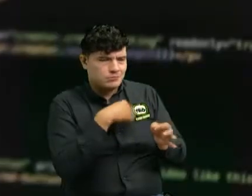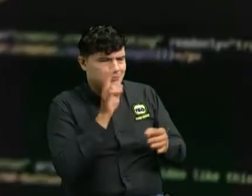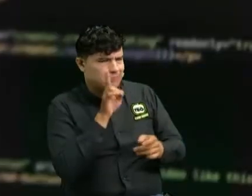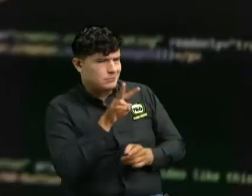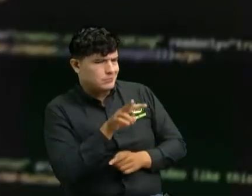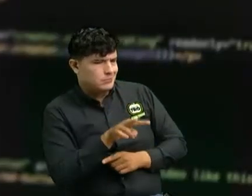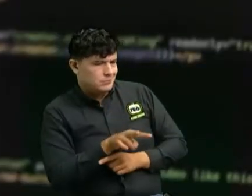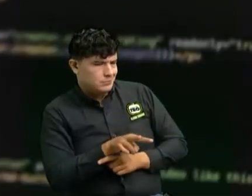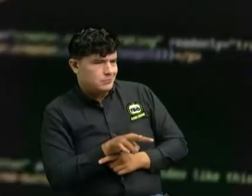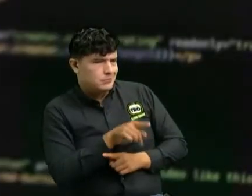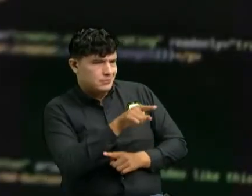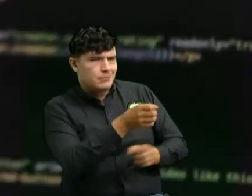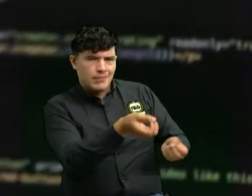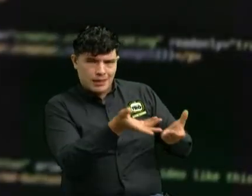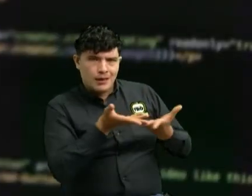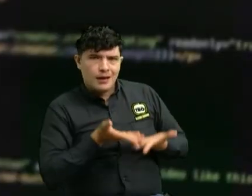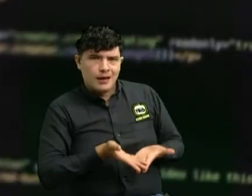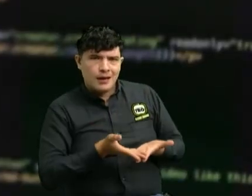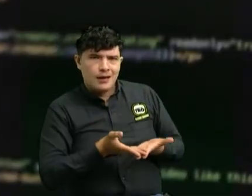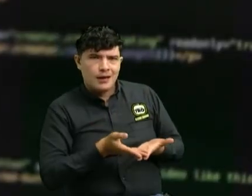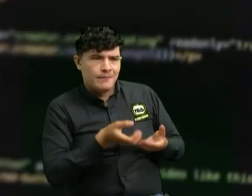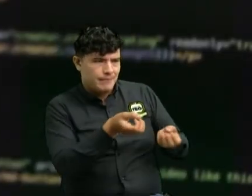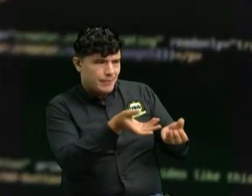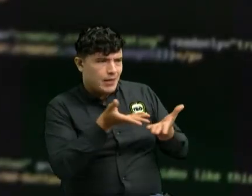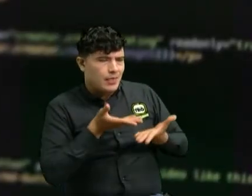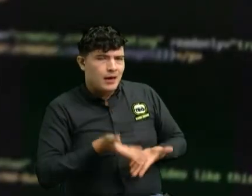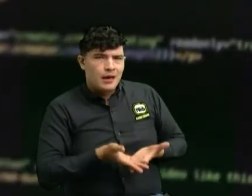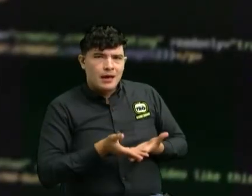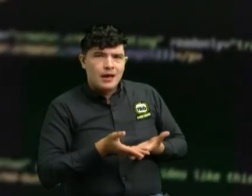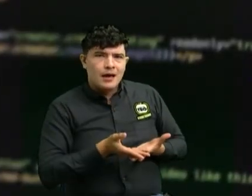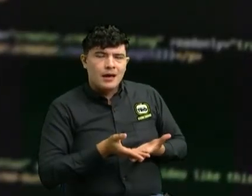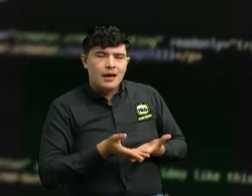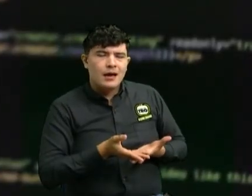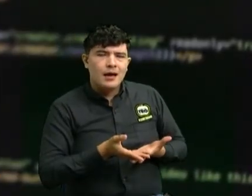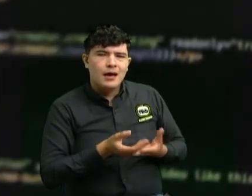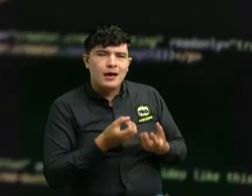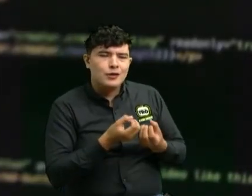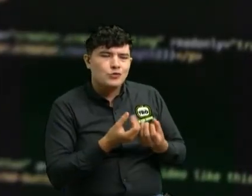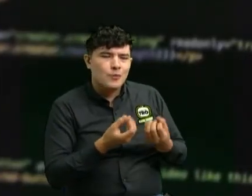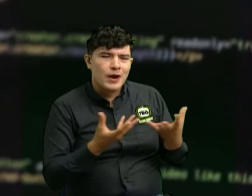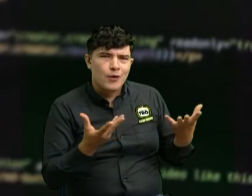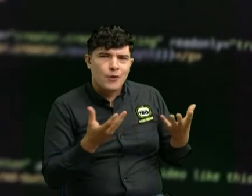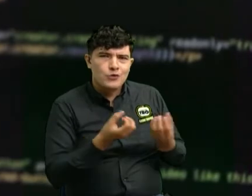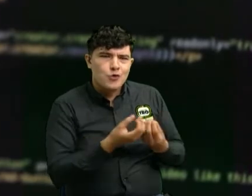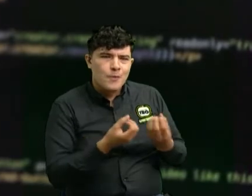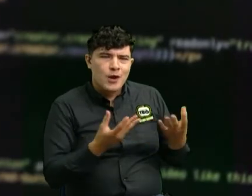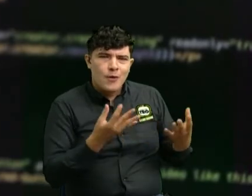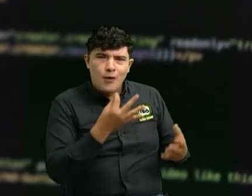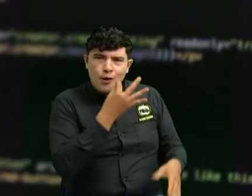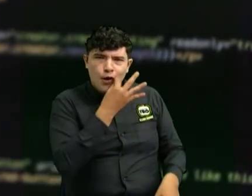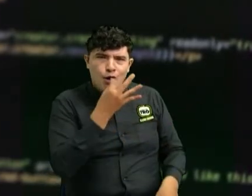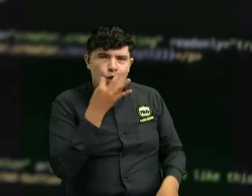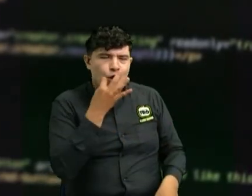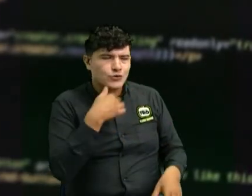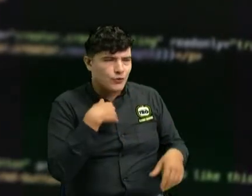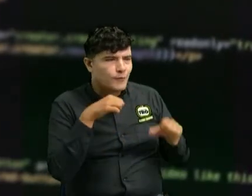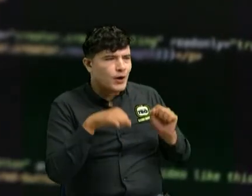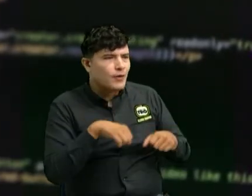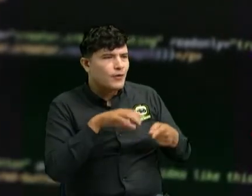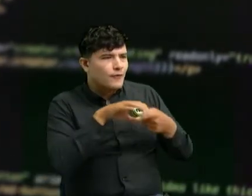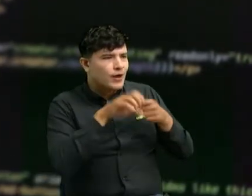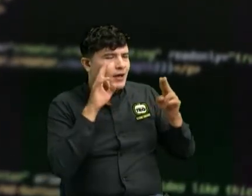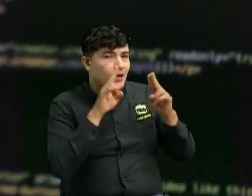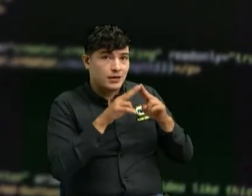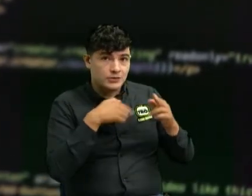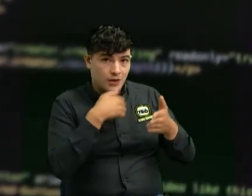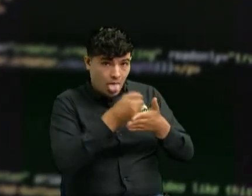allí me dan el número de una clave para entrar y poder ver la boleta de citación yo trato